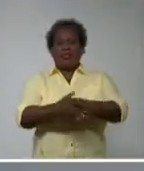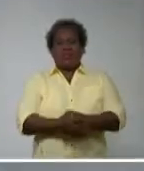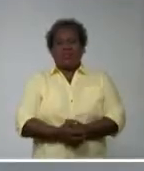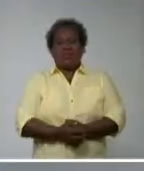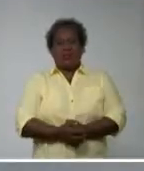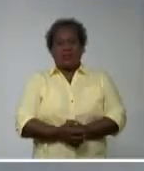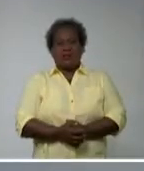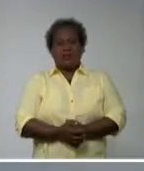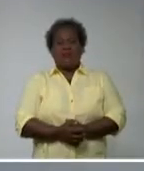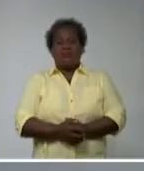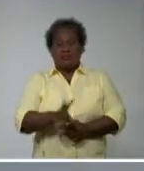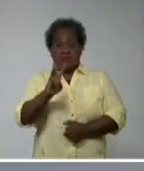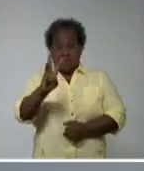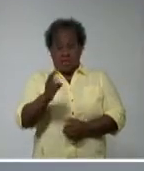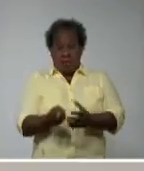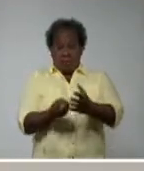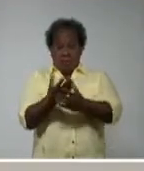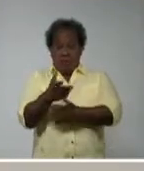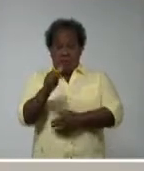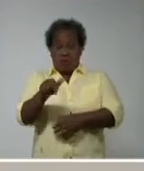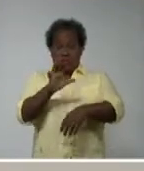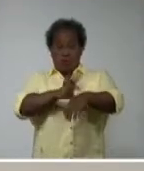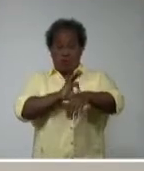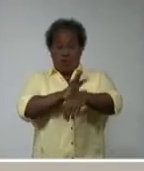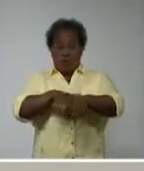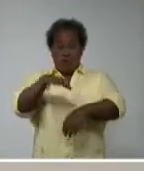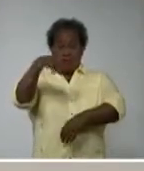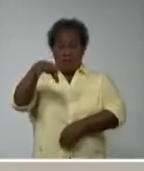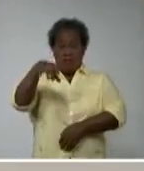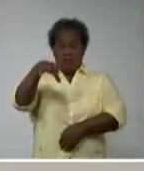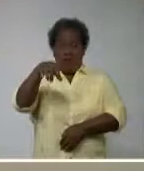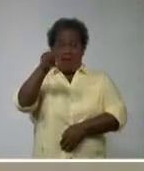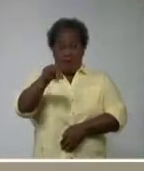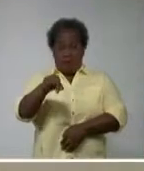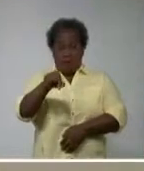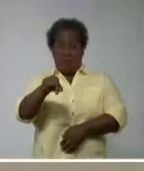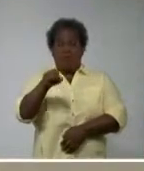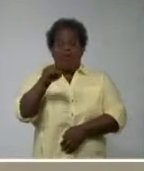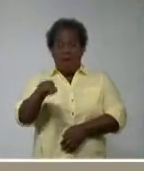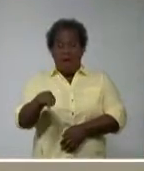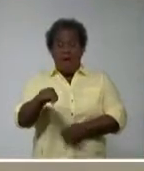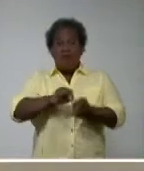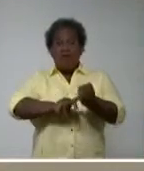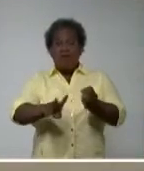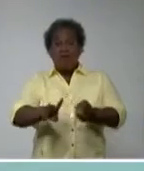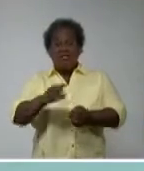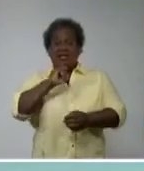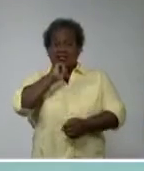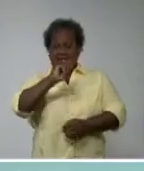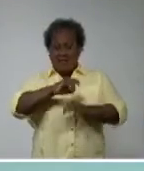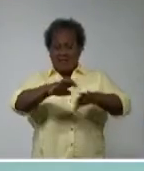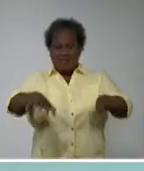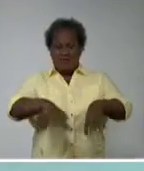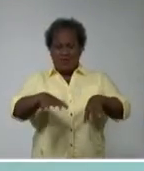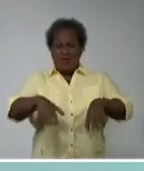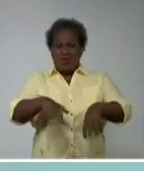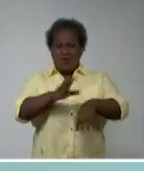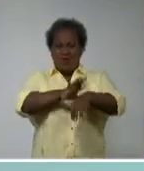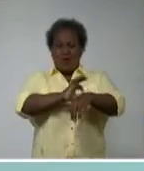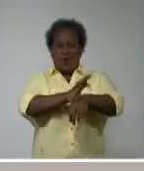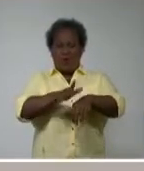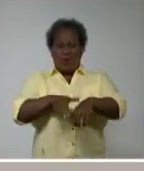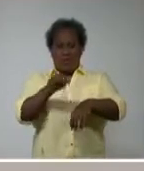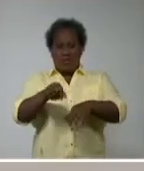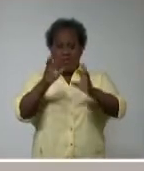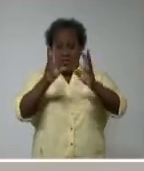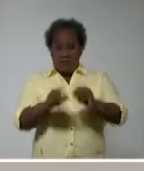El tercer rebrote de la COVID-19 en Pinar del Río ha llevado a esta provincia a enfrentar el más difícil escenario epidemiológico. Las cifras